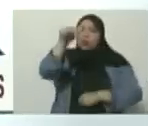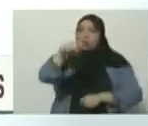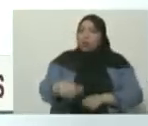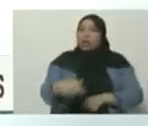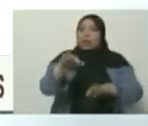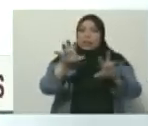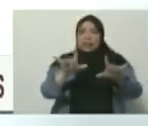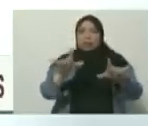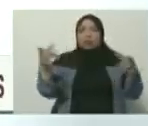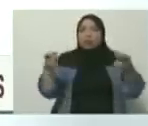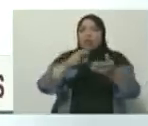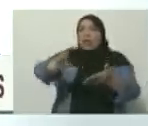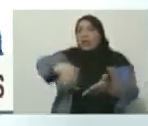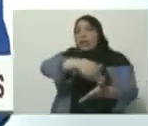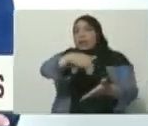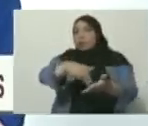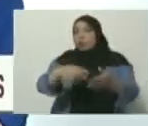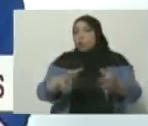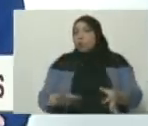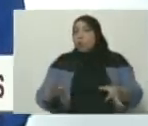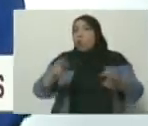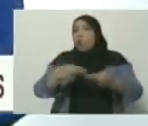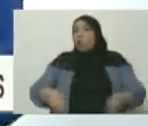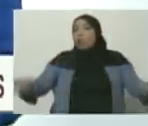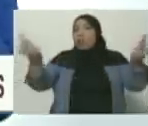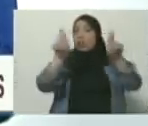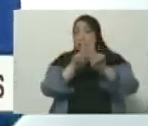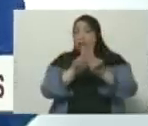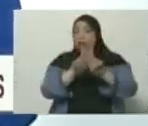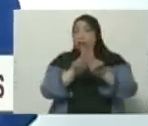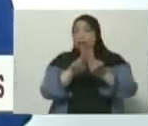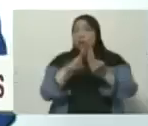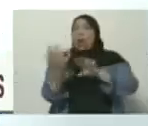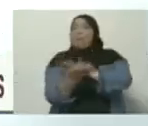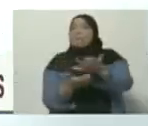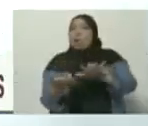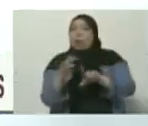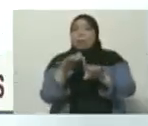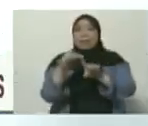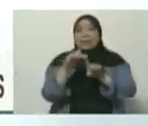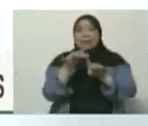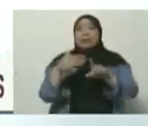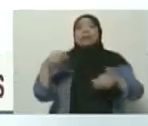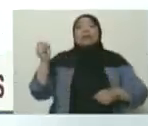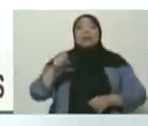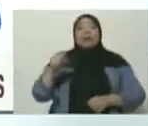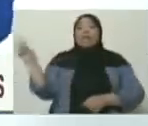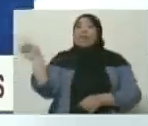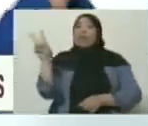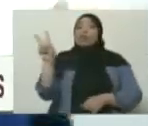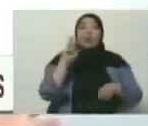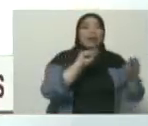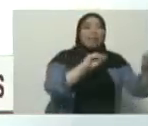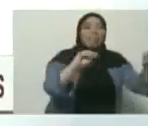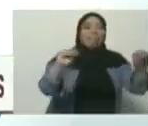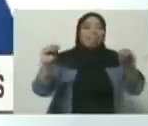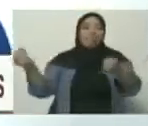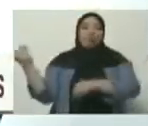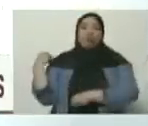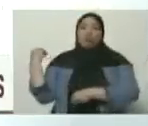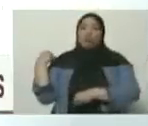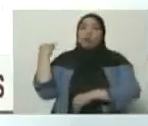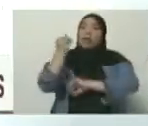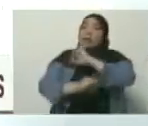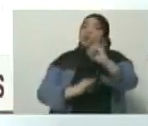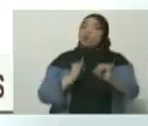secretario general de las Naciones Unidas. Hay una crisis y nosotros siempre hemos llamado desde Venezuela a la unión internacional de los